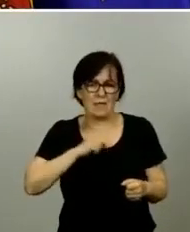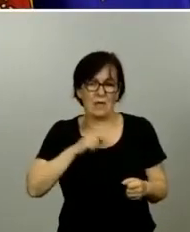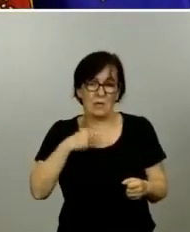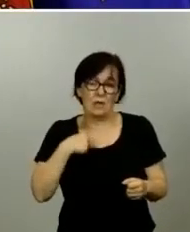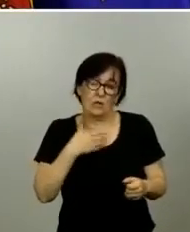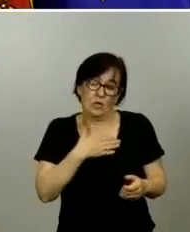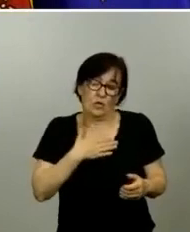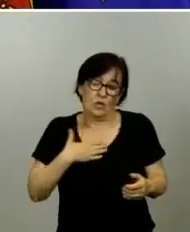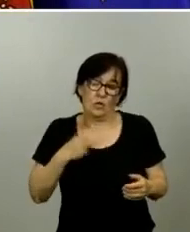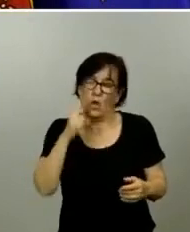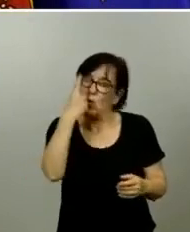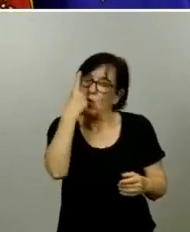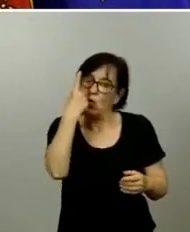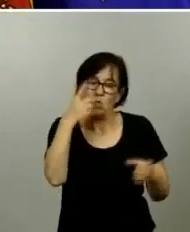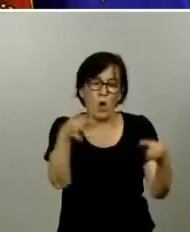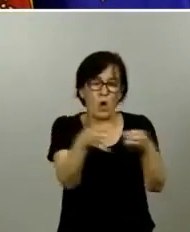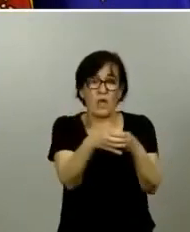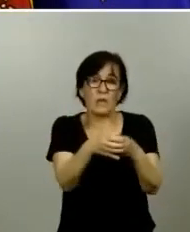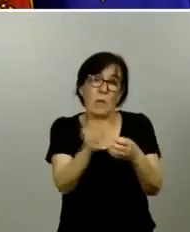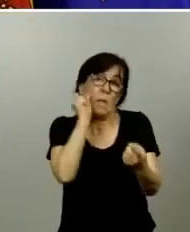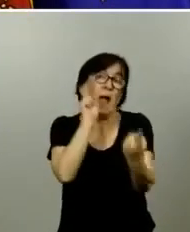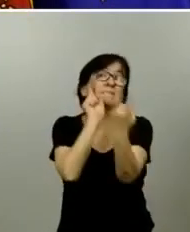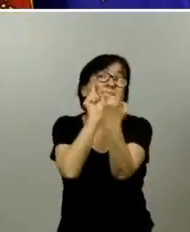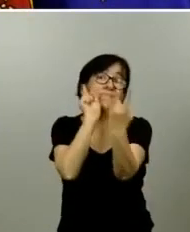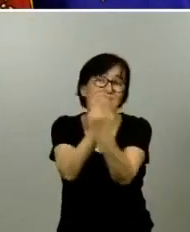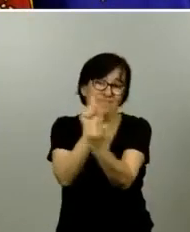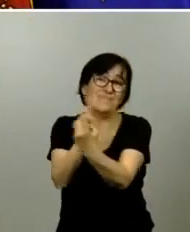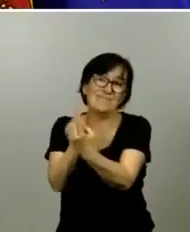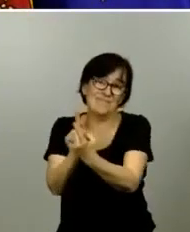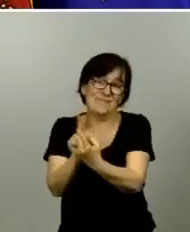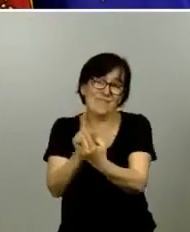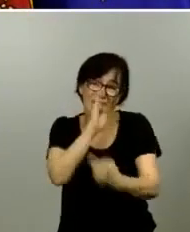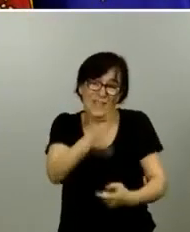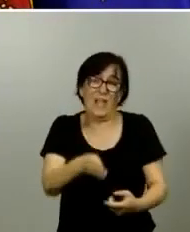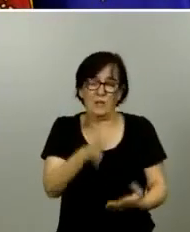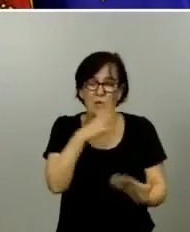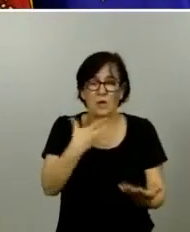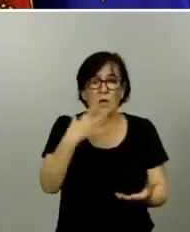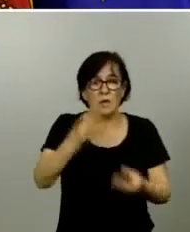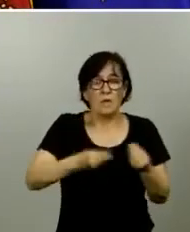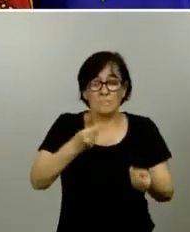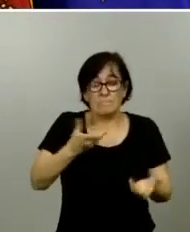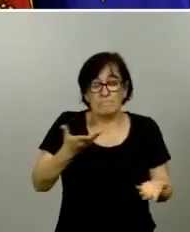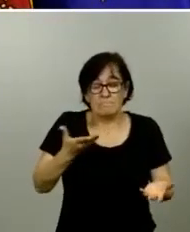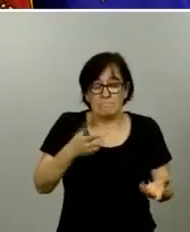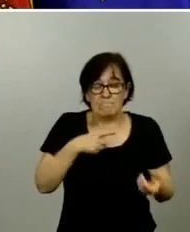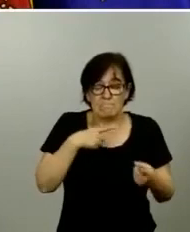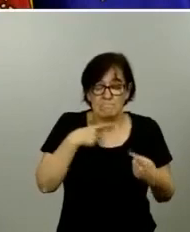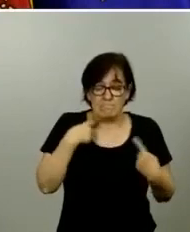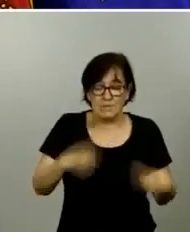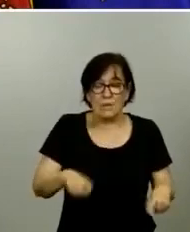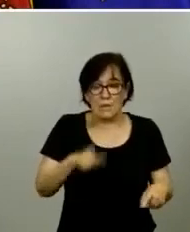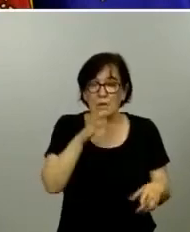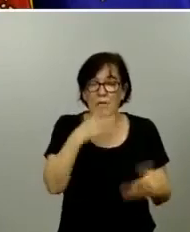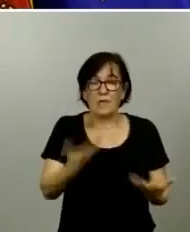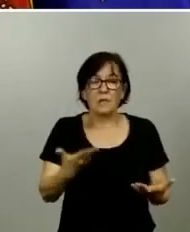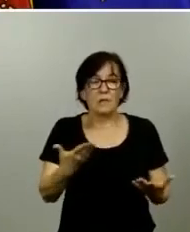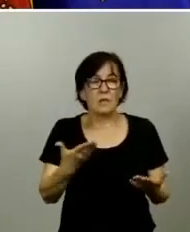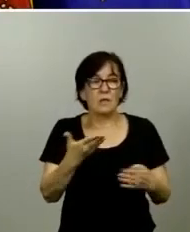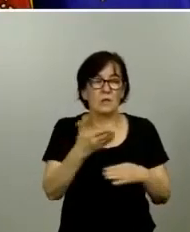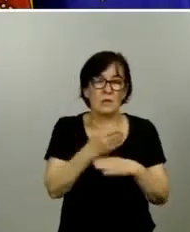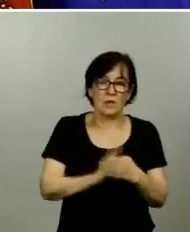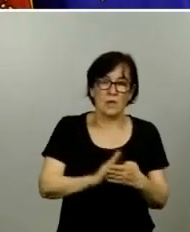sido uno de los colectivos más expuestos y por lo tanto ha tenido que tener desgraciadamente su parte entre entre los